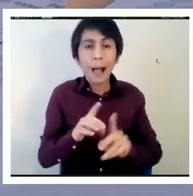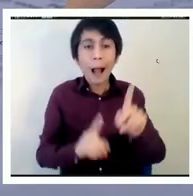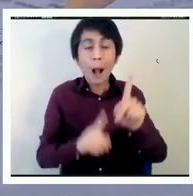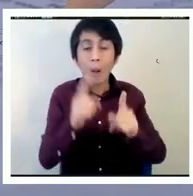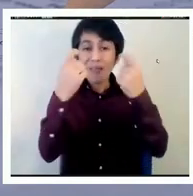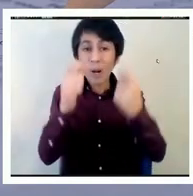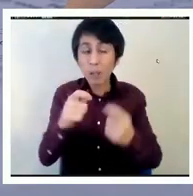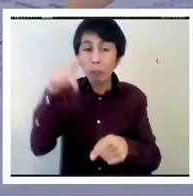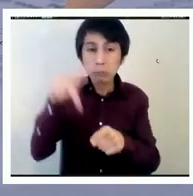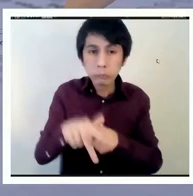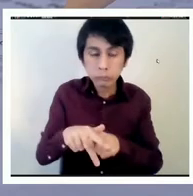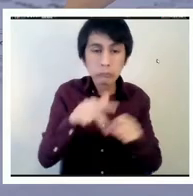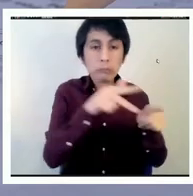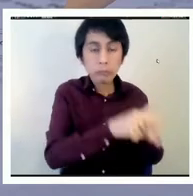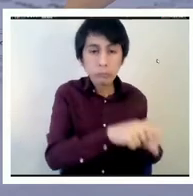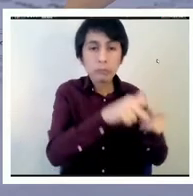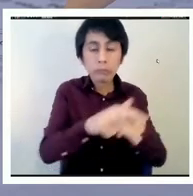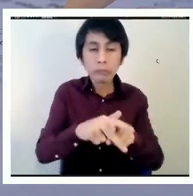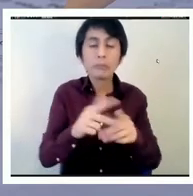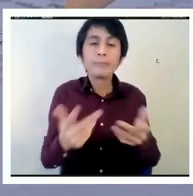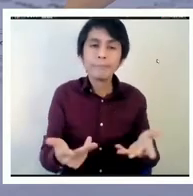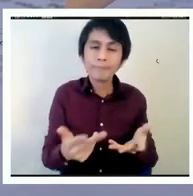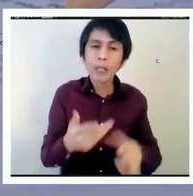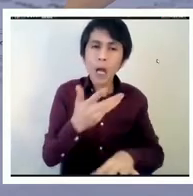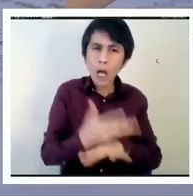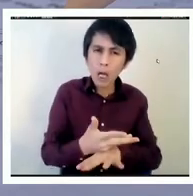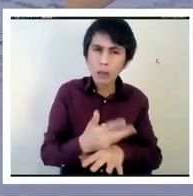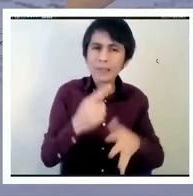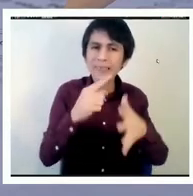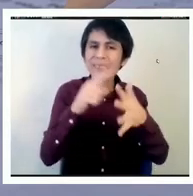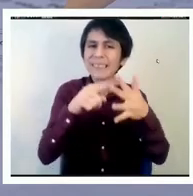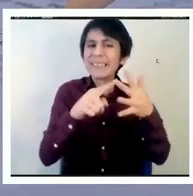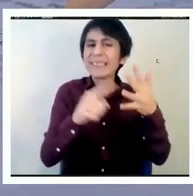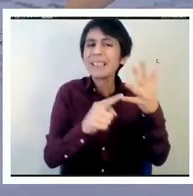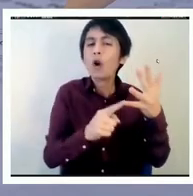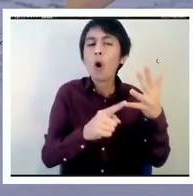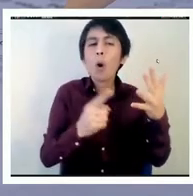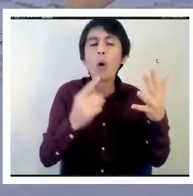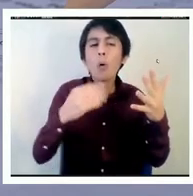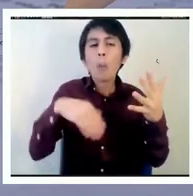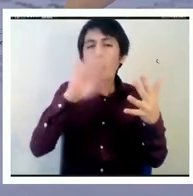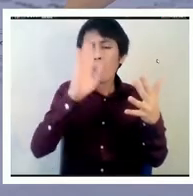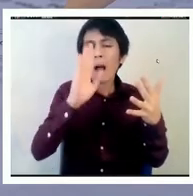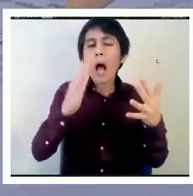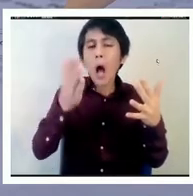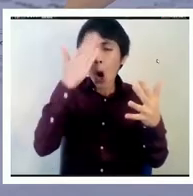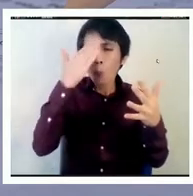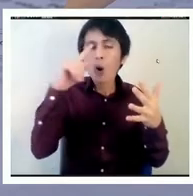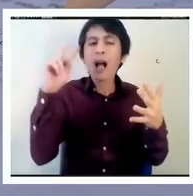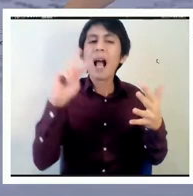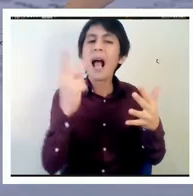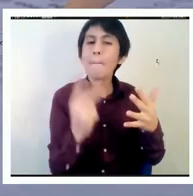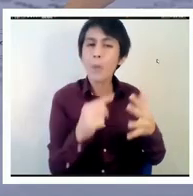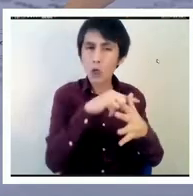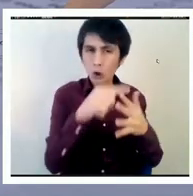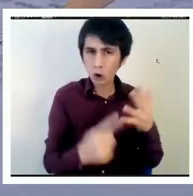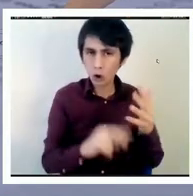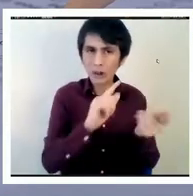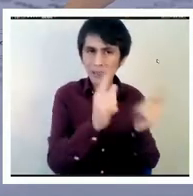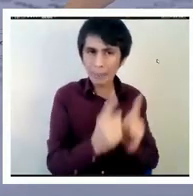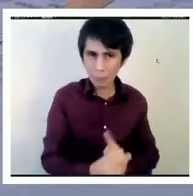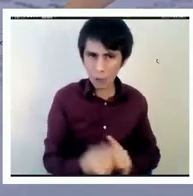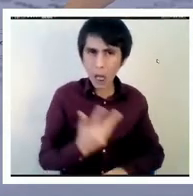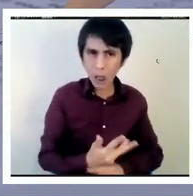partes del mundo, pero hay cinco tipos de cambios que se han hecho. El primero es que